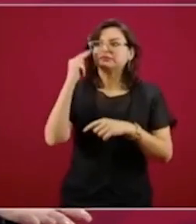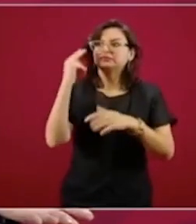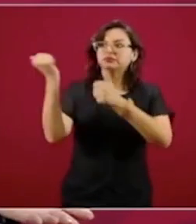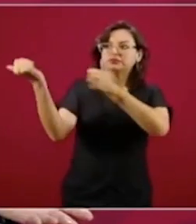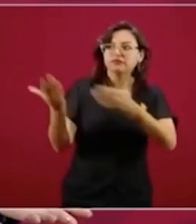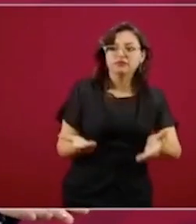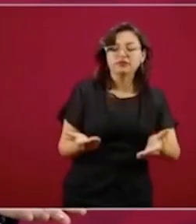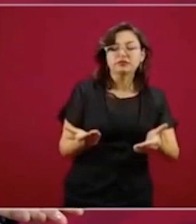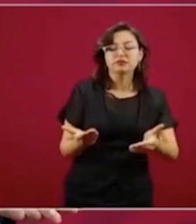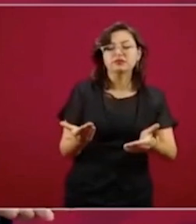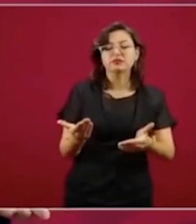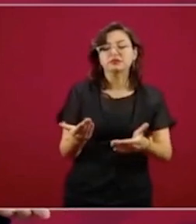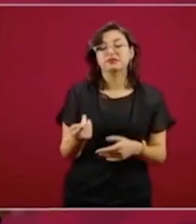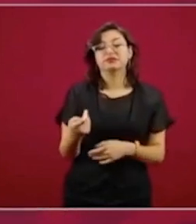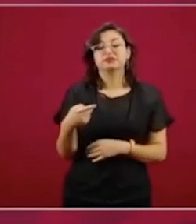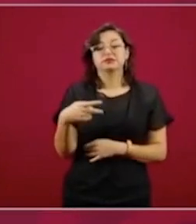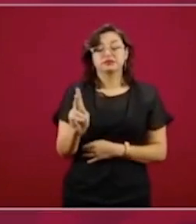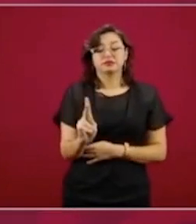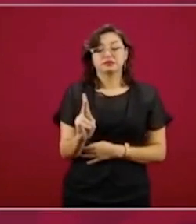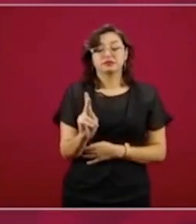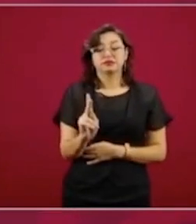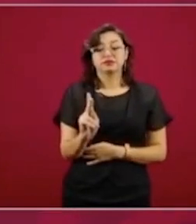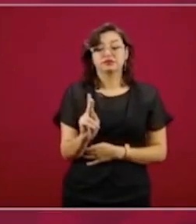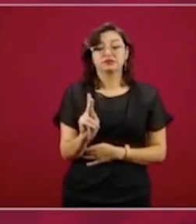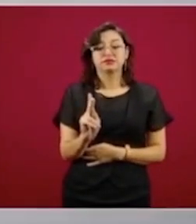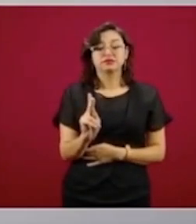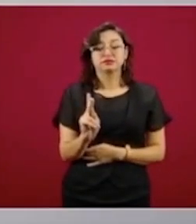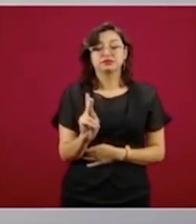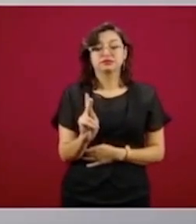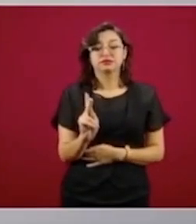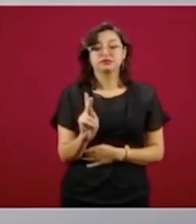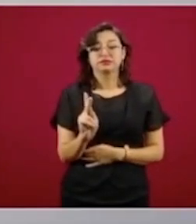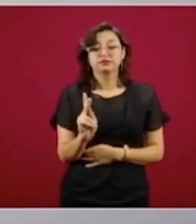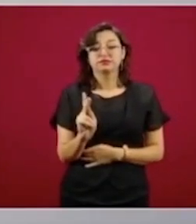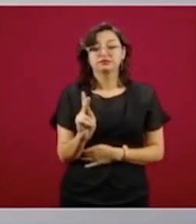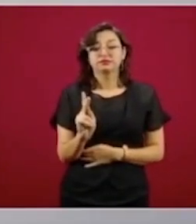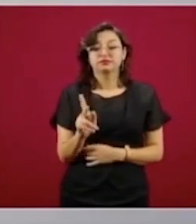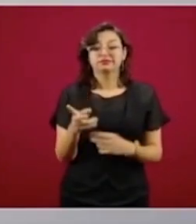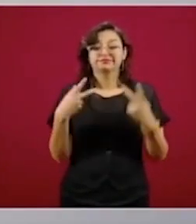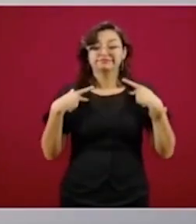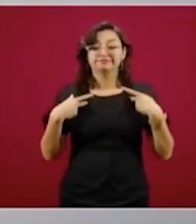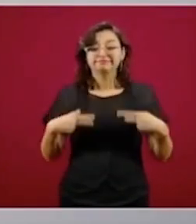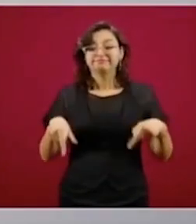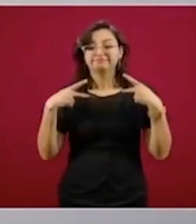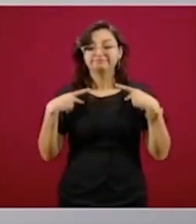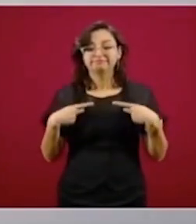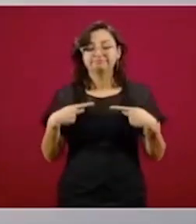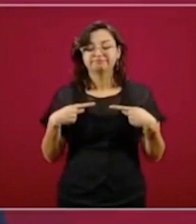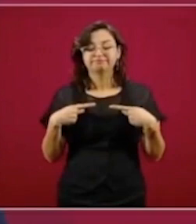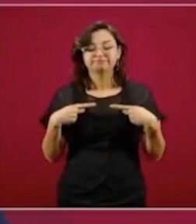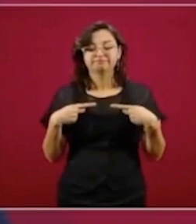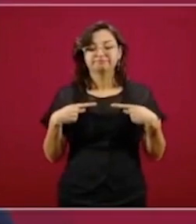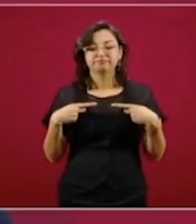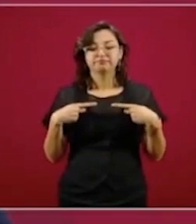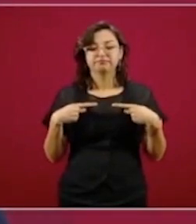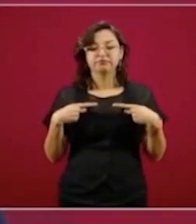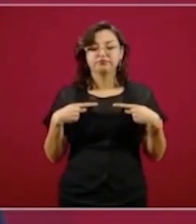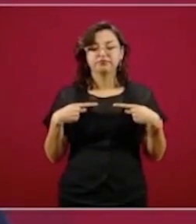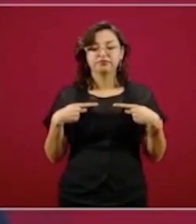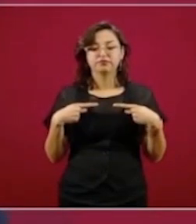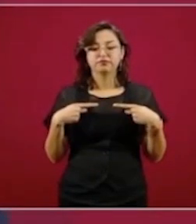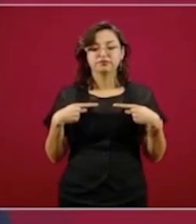por la gente no